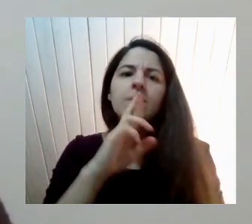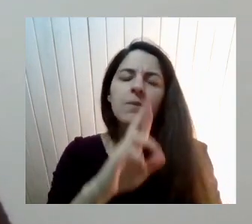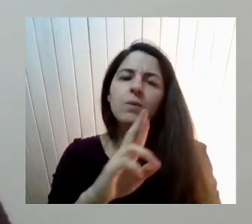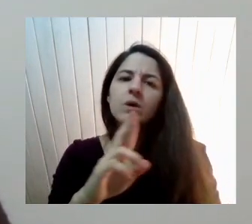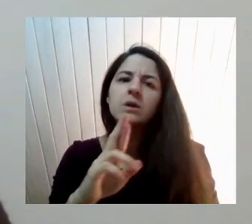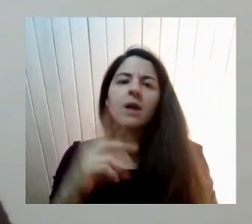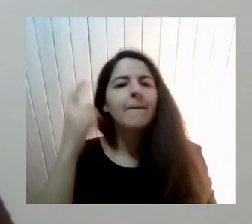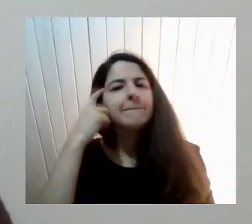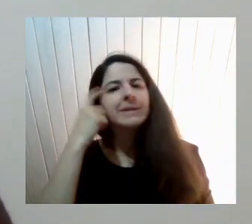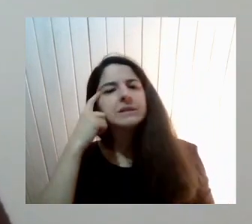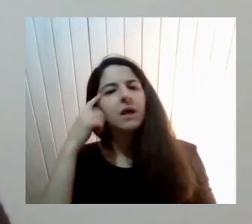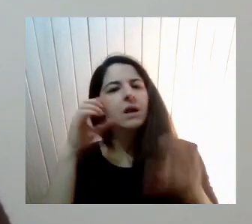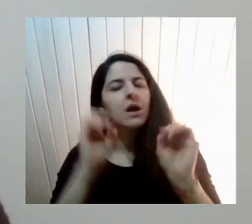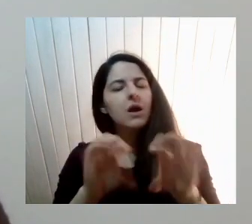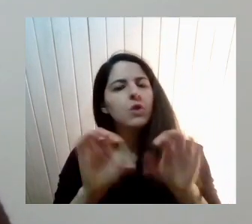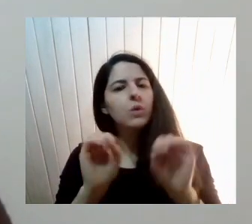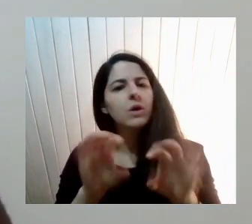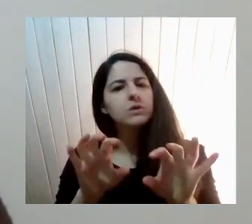Educación Es Que Lo Primero Que